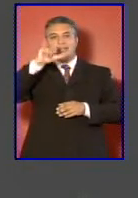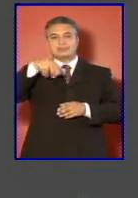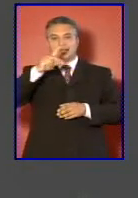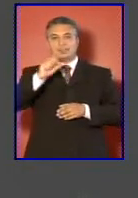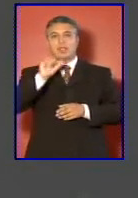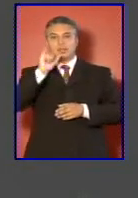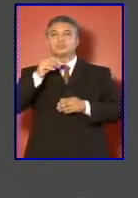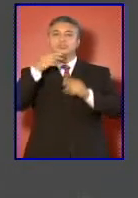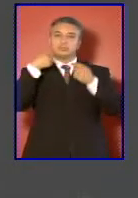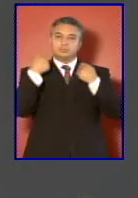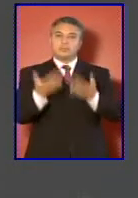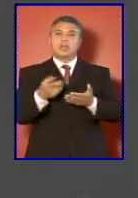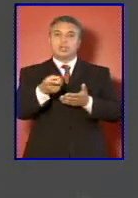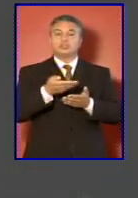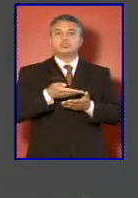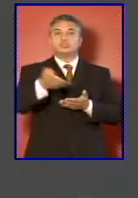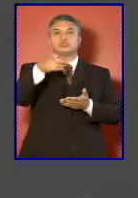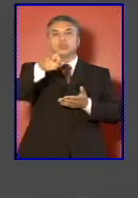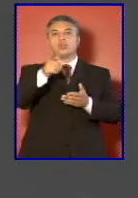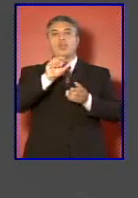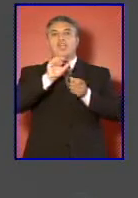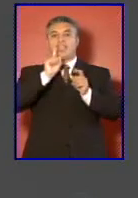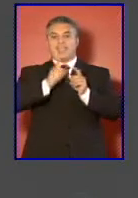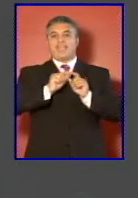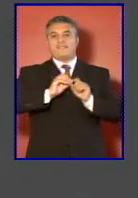para su envío al Congreso.